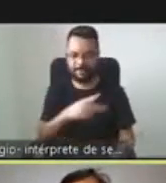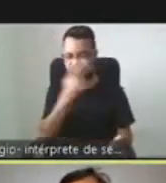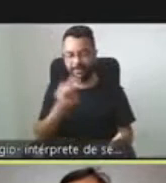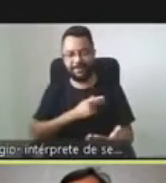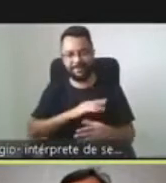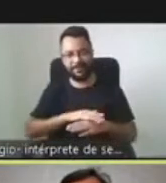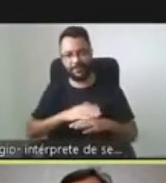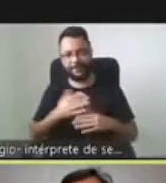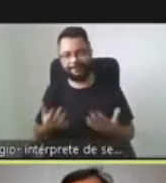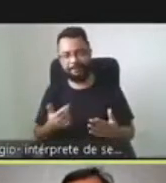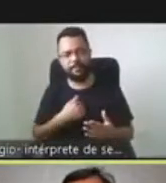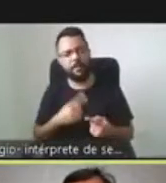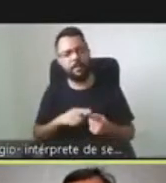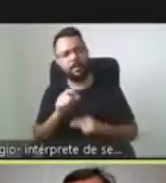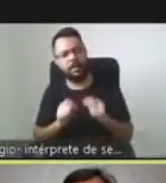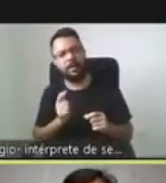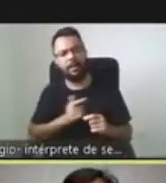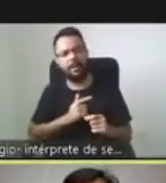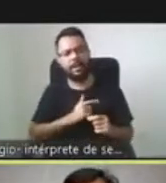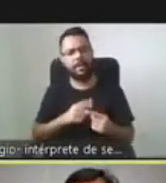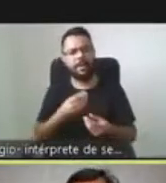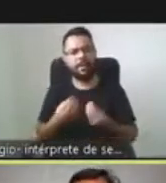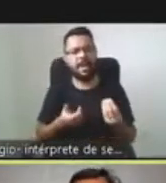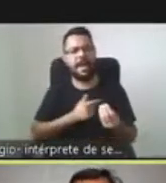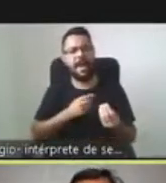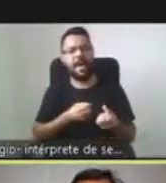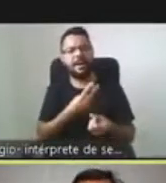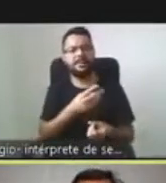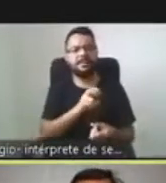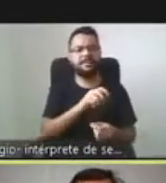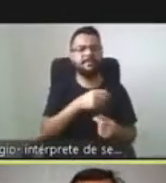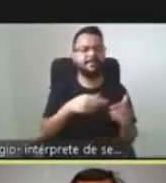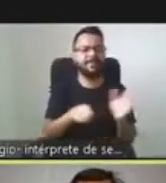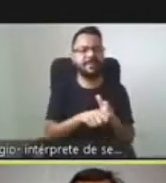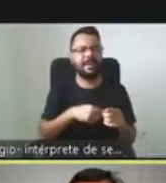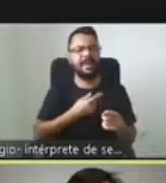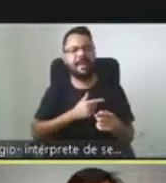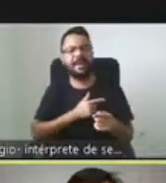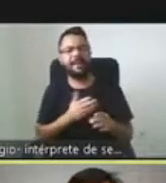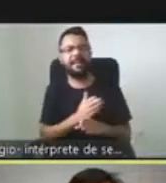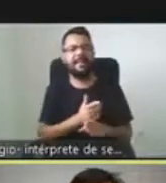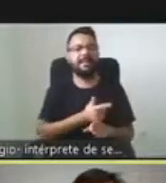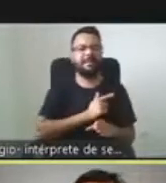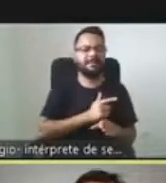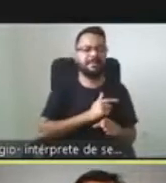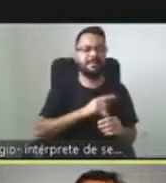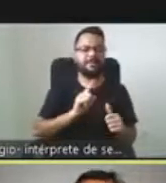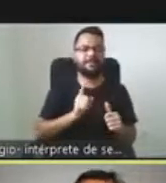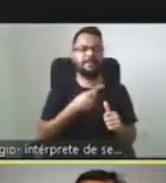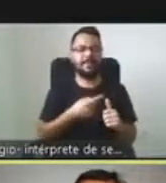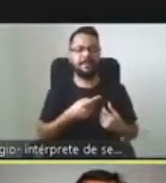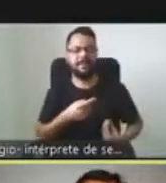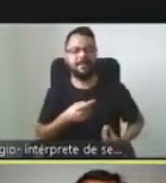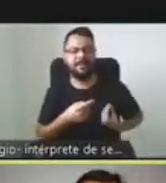enfermedades poco frecuentes tienen un origen genético y los síntomas se manifiestan en los primeros años. El